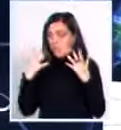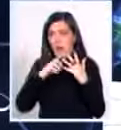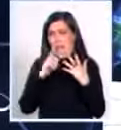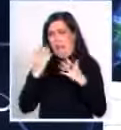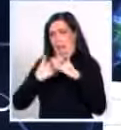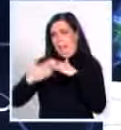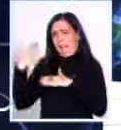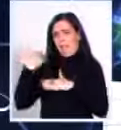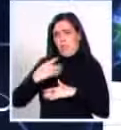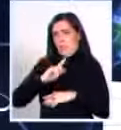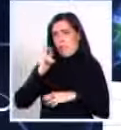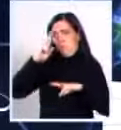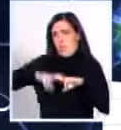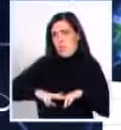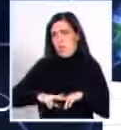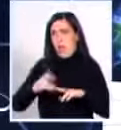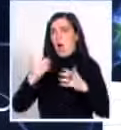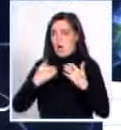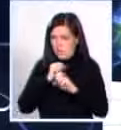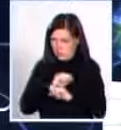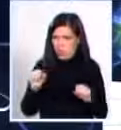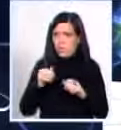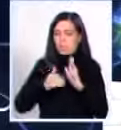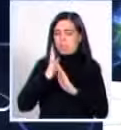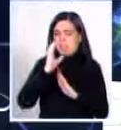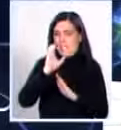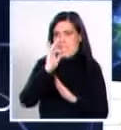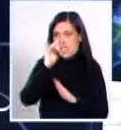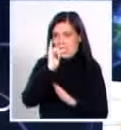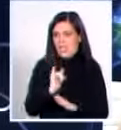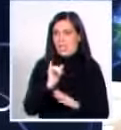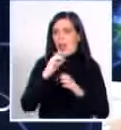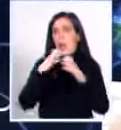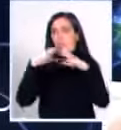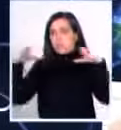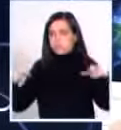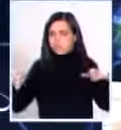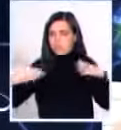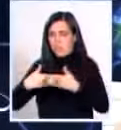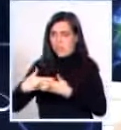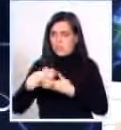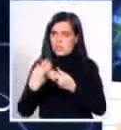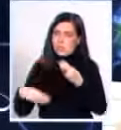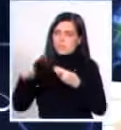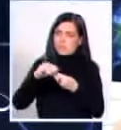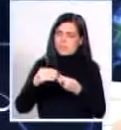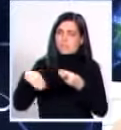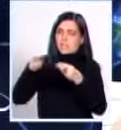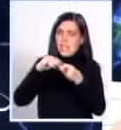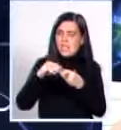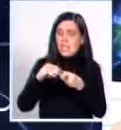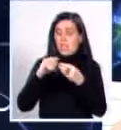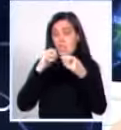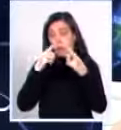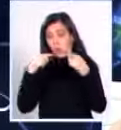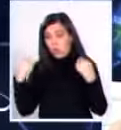sobrevivían antes y ahora sobreviven, pasan a CTI. Se le van agregando factores de riesgo que